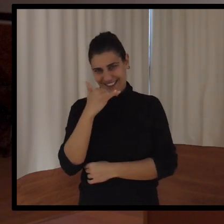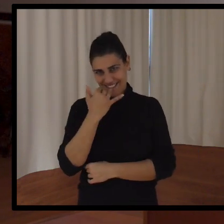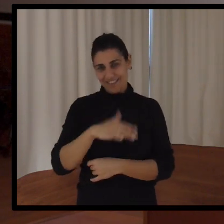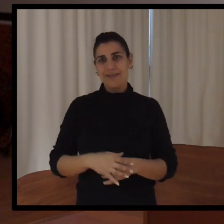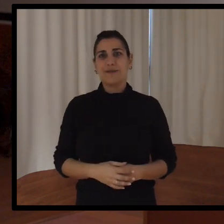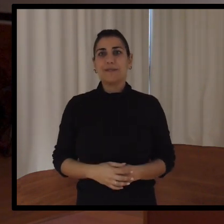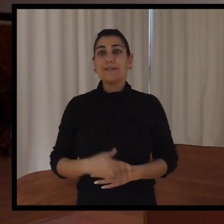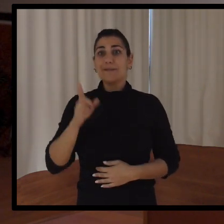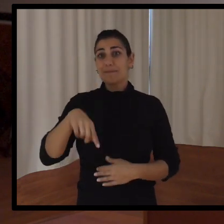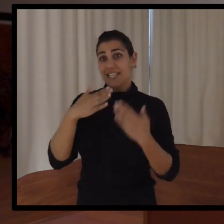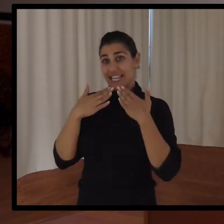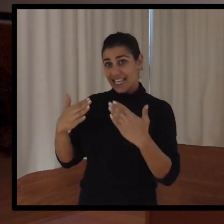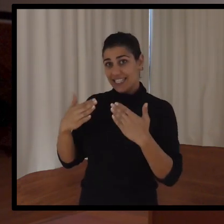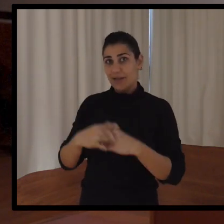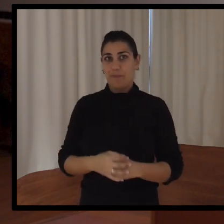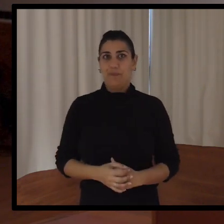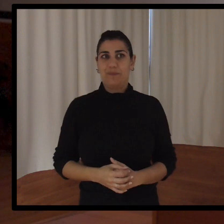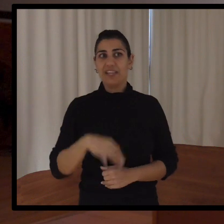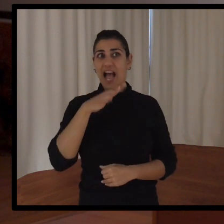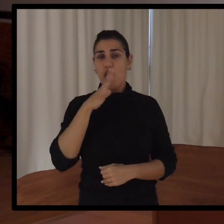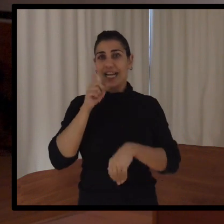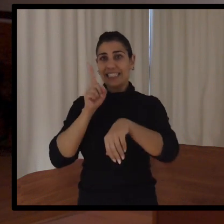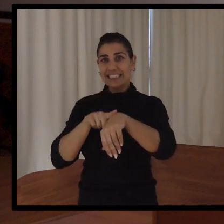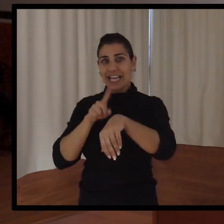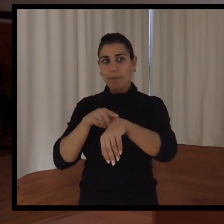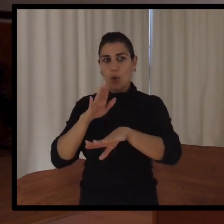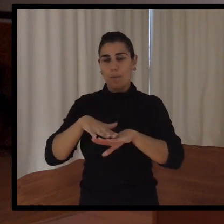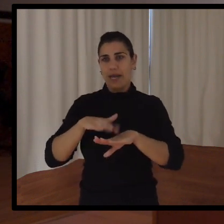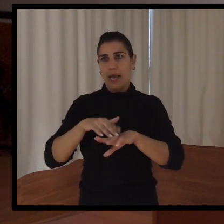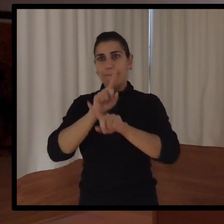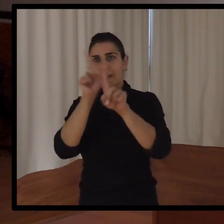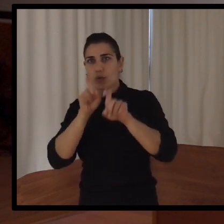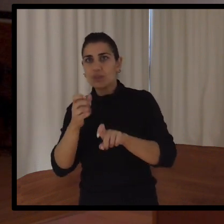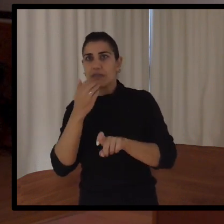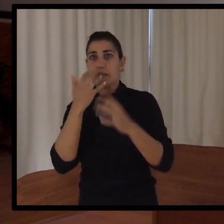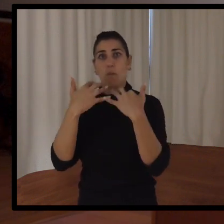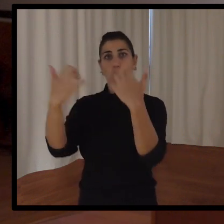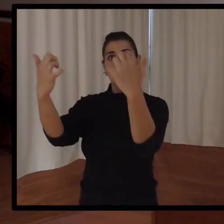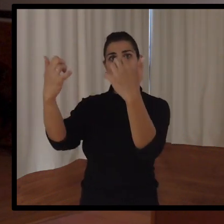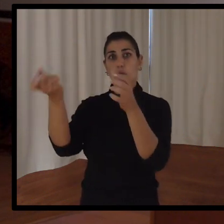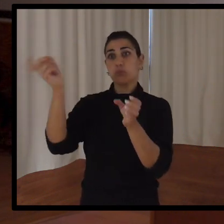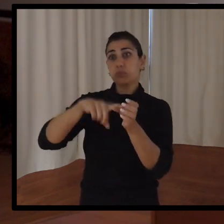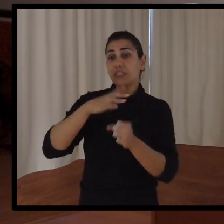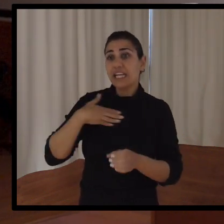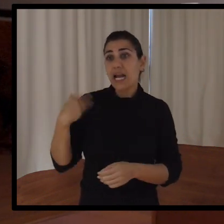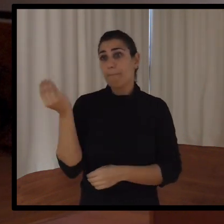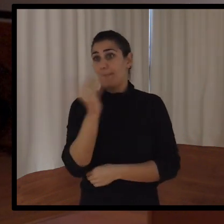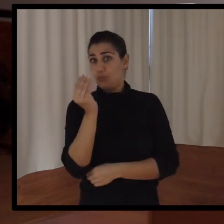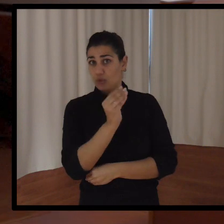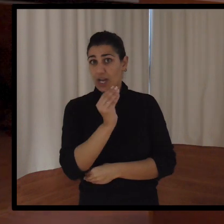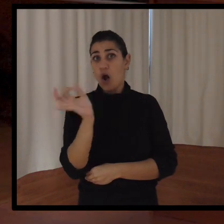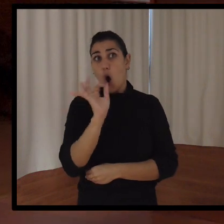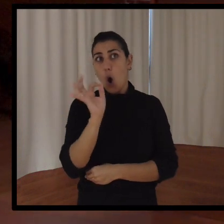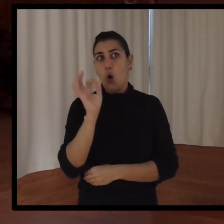Y muchísimas gracias. Ahora tenemos un poquito de tiempo para preguntas. Si alguien del público quisiera hacerles alguna pregunta